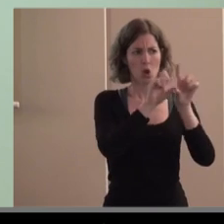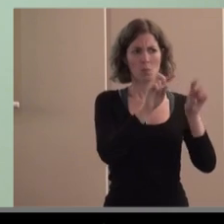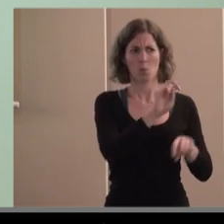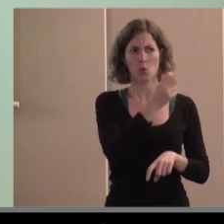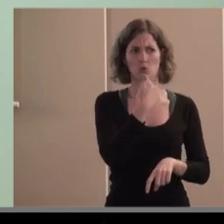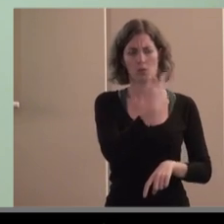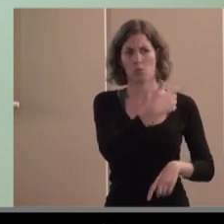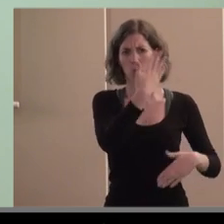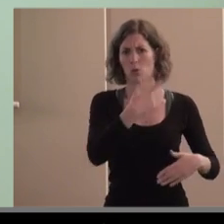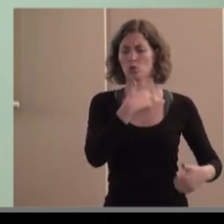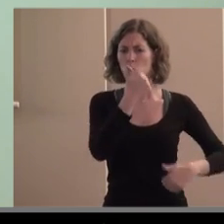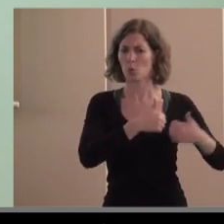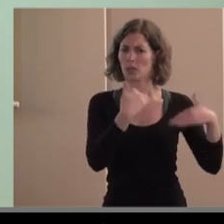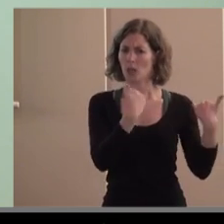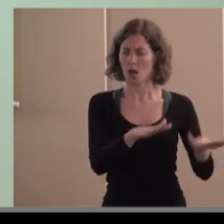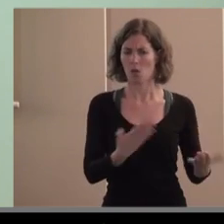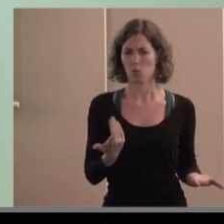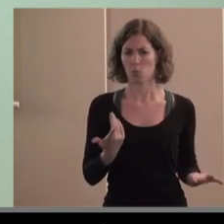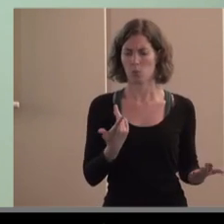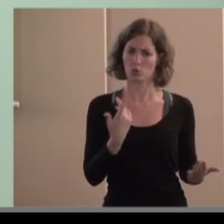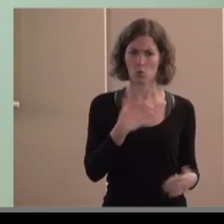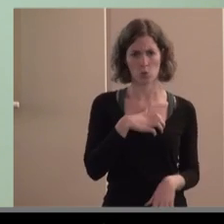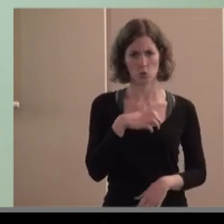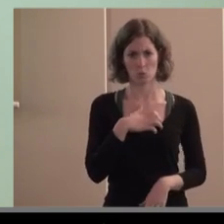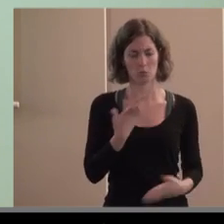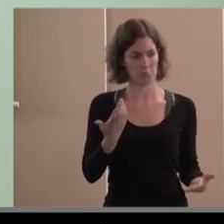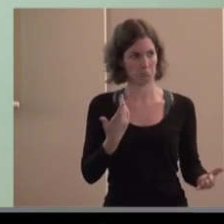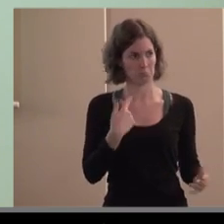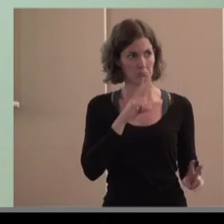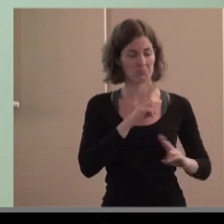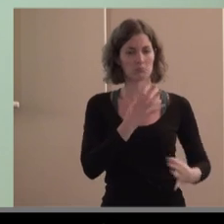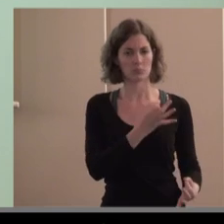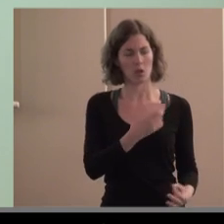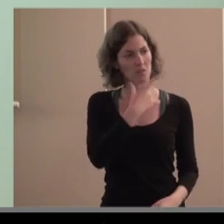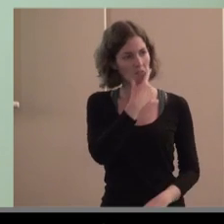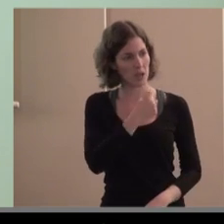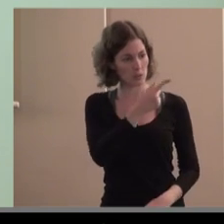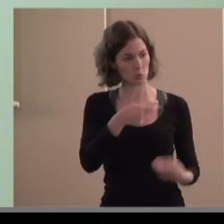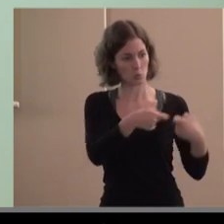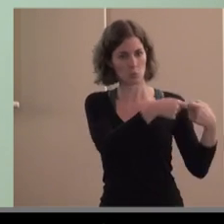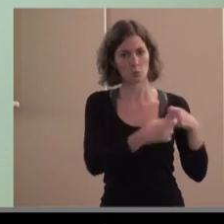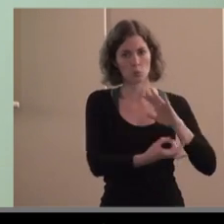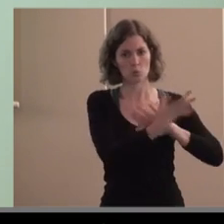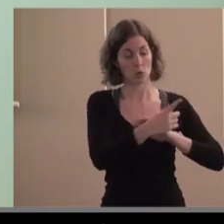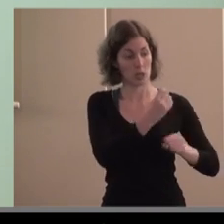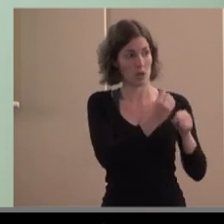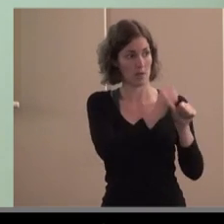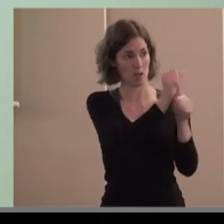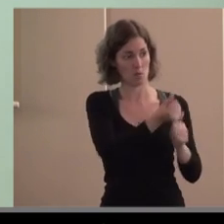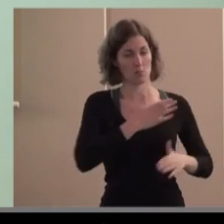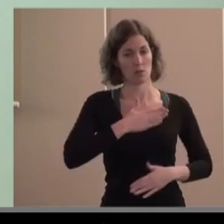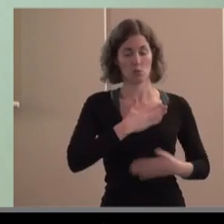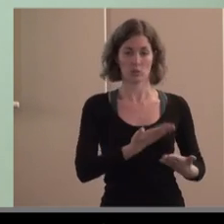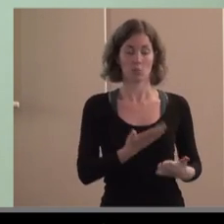competencia joder pues lo tienes fácil hacer una cooperativa y trabajas claro ya no parece que conviene pero